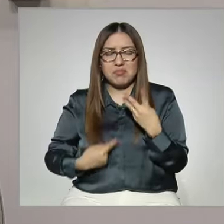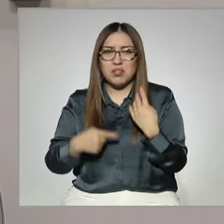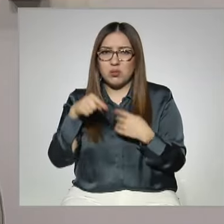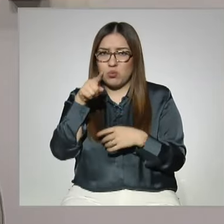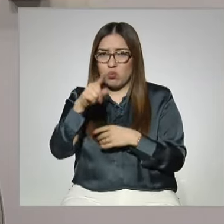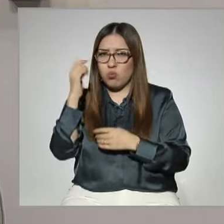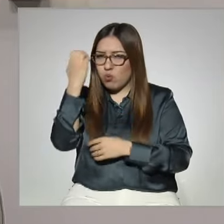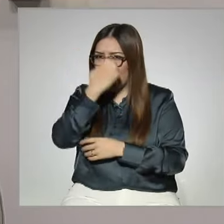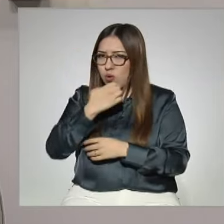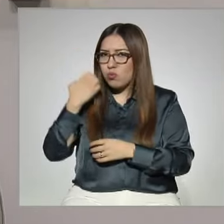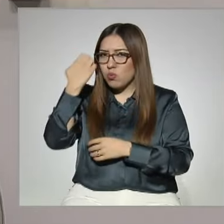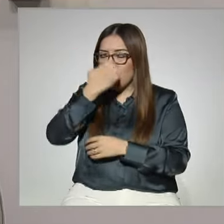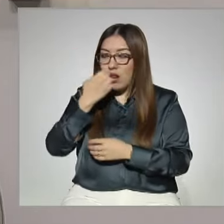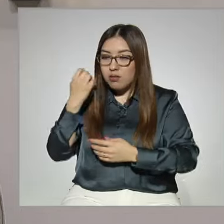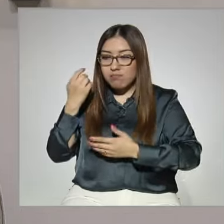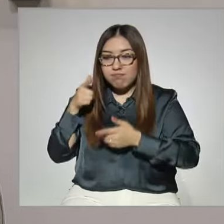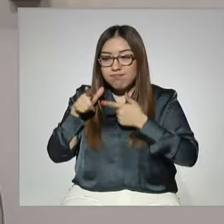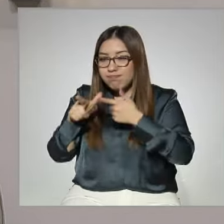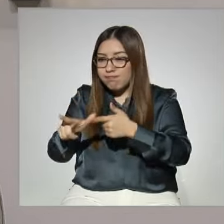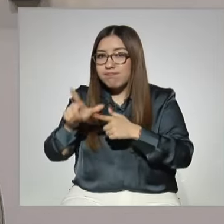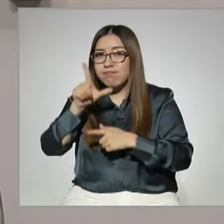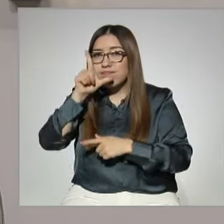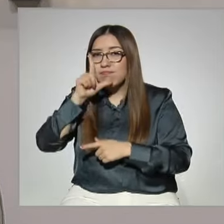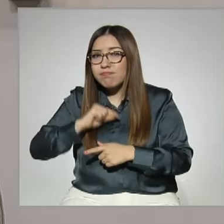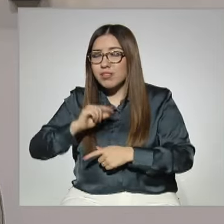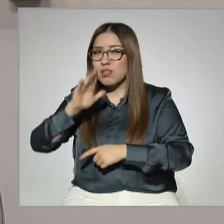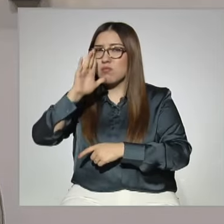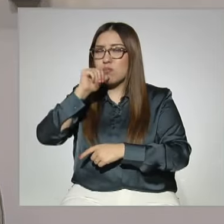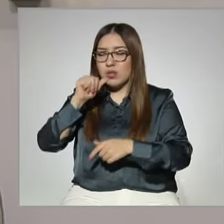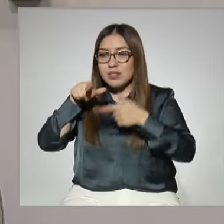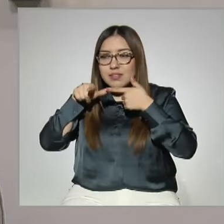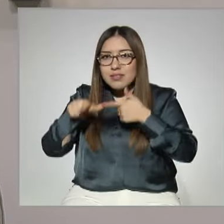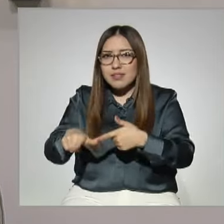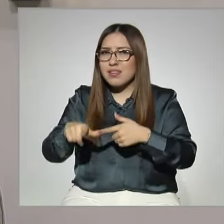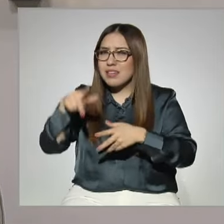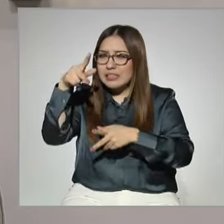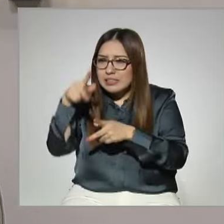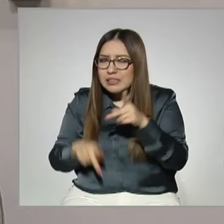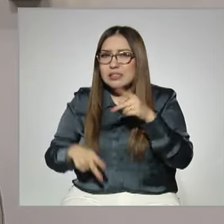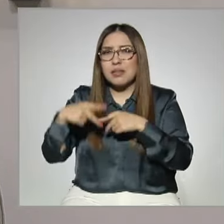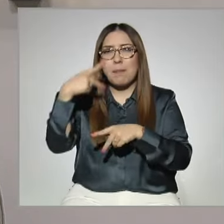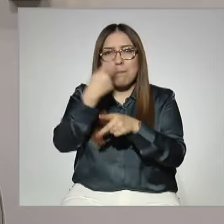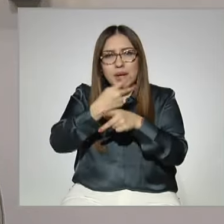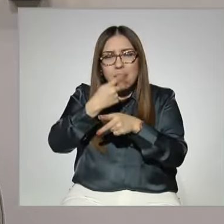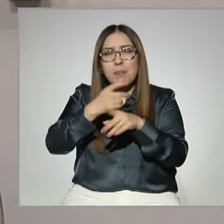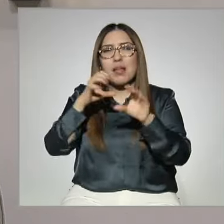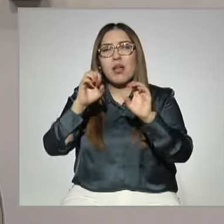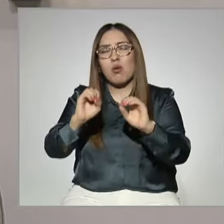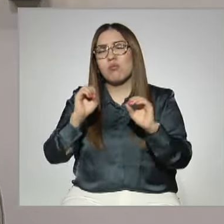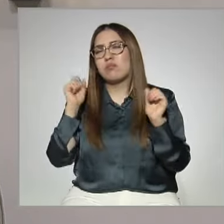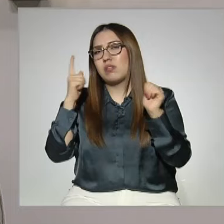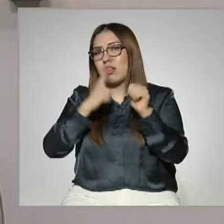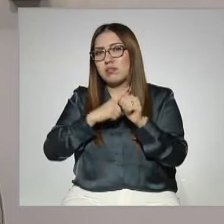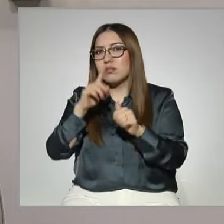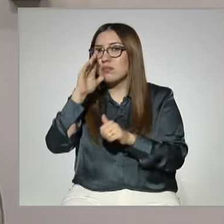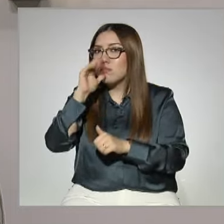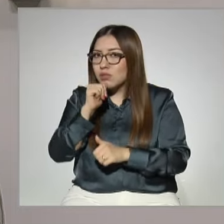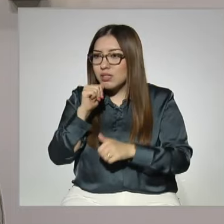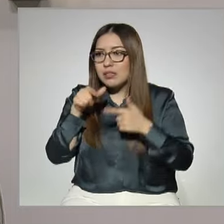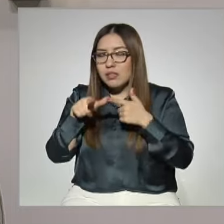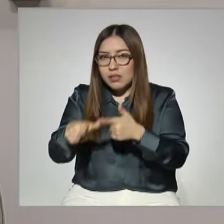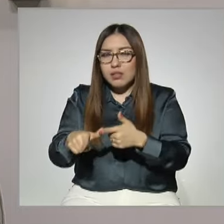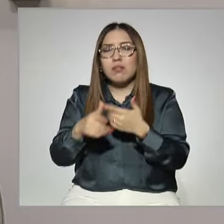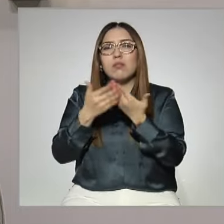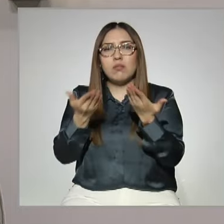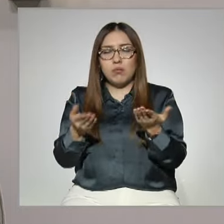educación, ya no siguieron estudiando la secundaria, ya no terminaron su prepa o su bachillerato. ¿Qué les parece si como